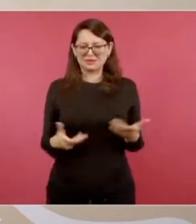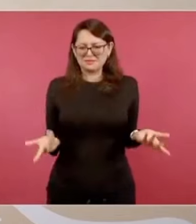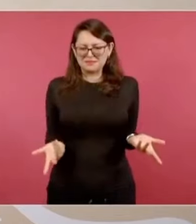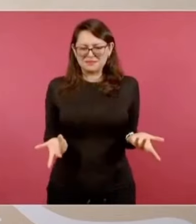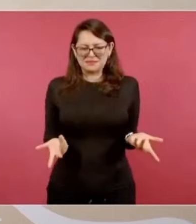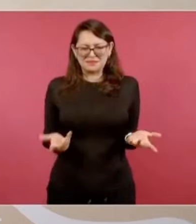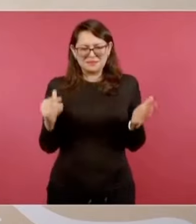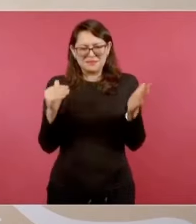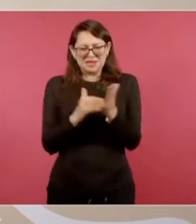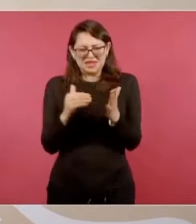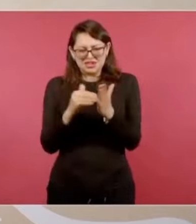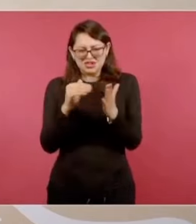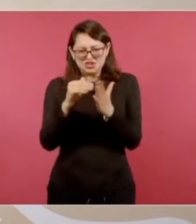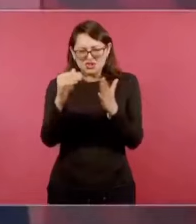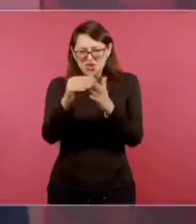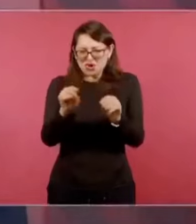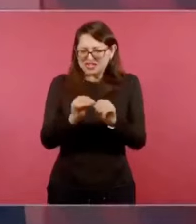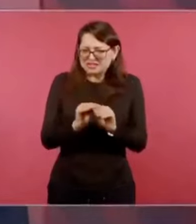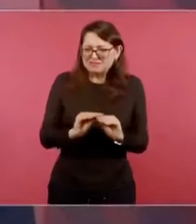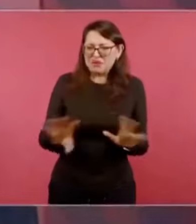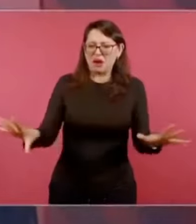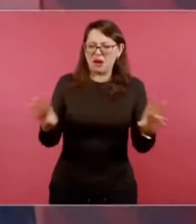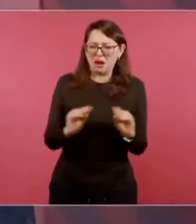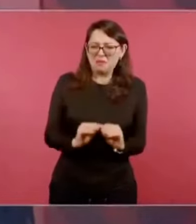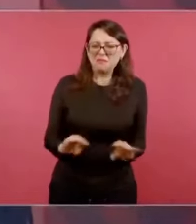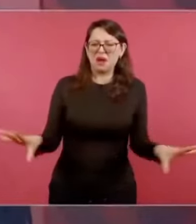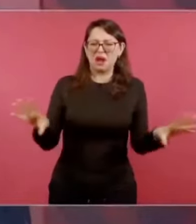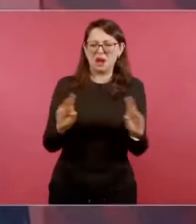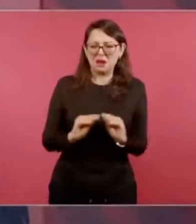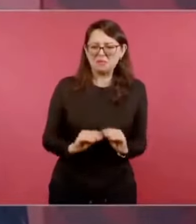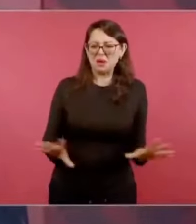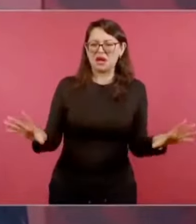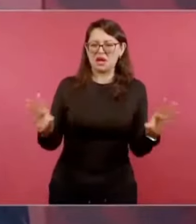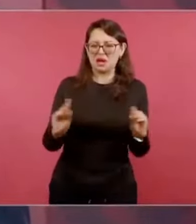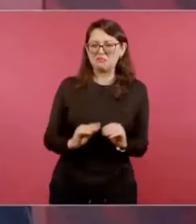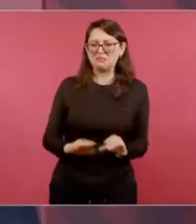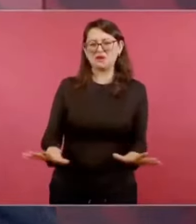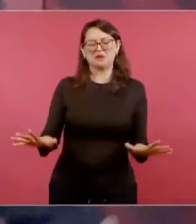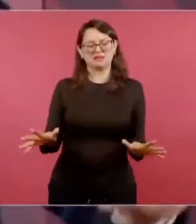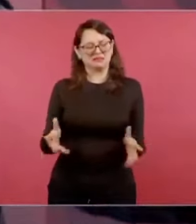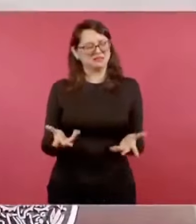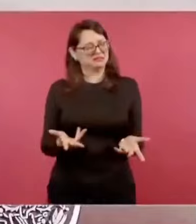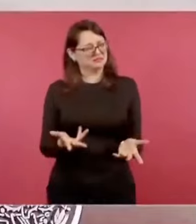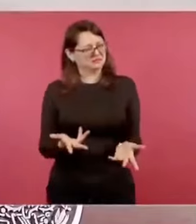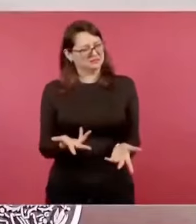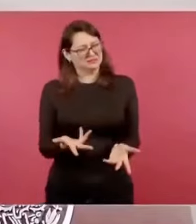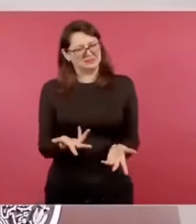millones de menciones y